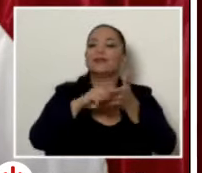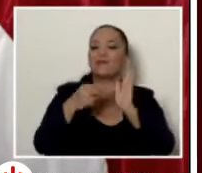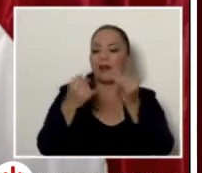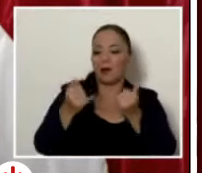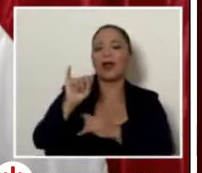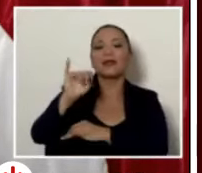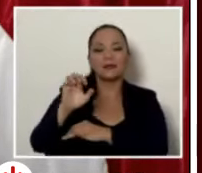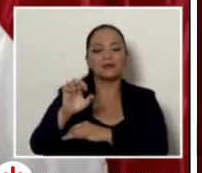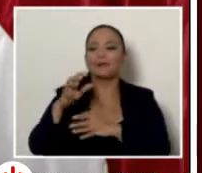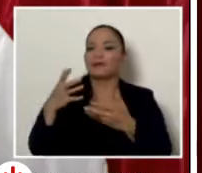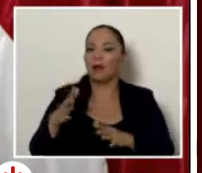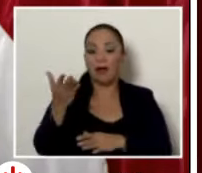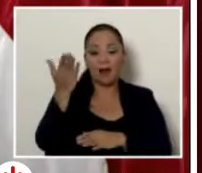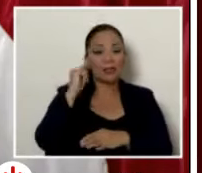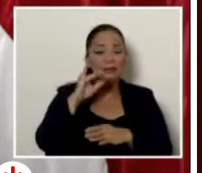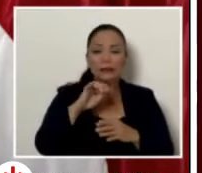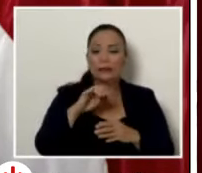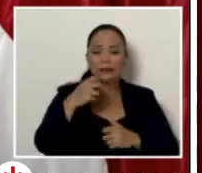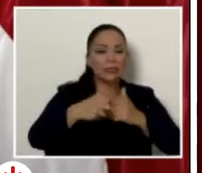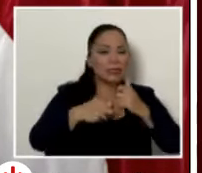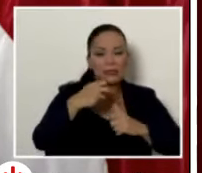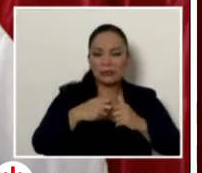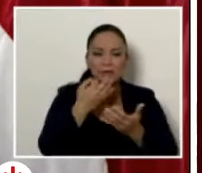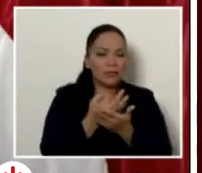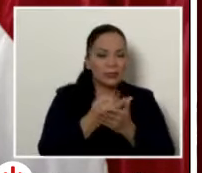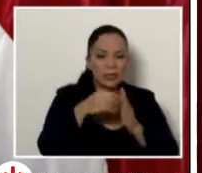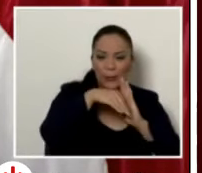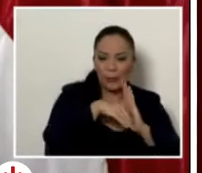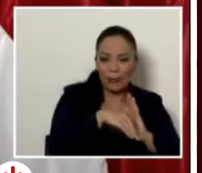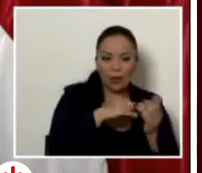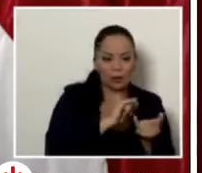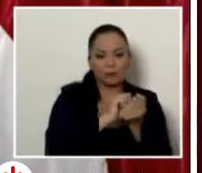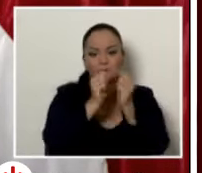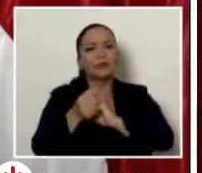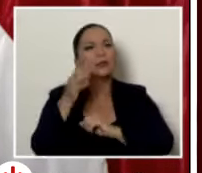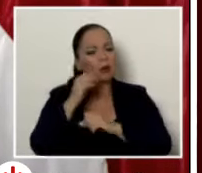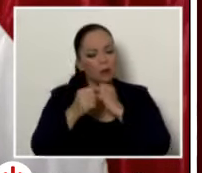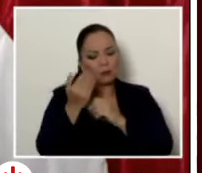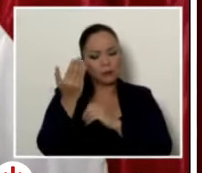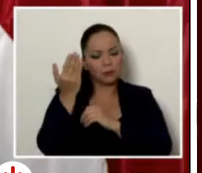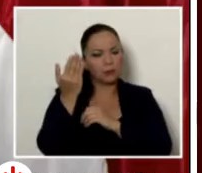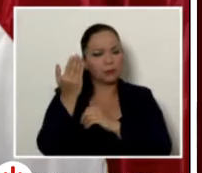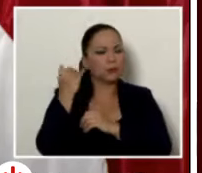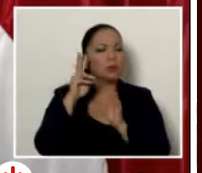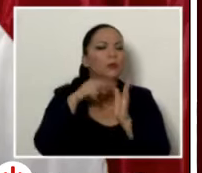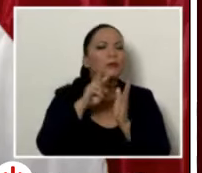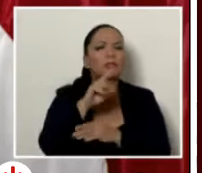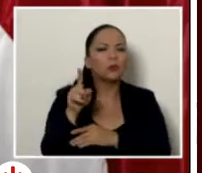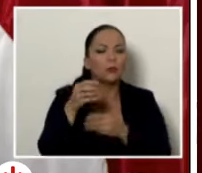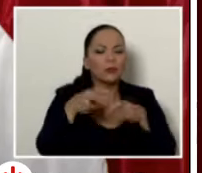de una situación de crisis financiera. Creo que en el 21 perdieron 200 mil millones de